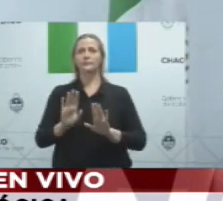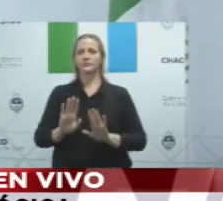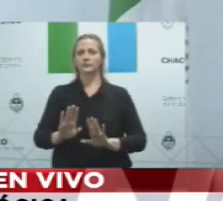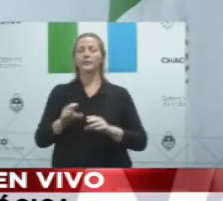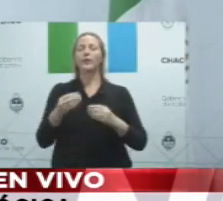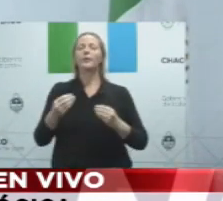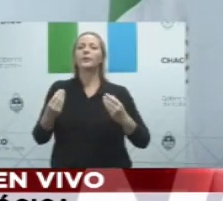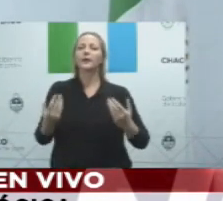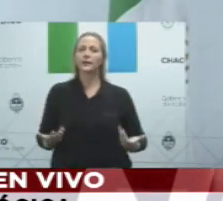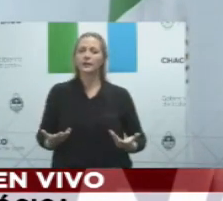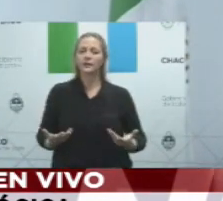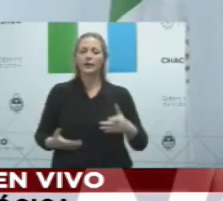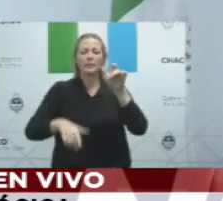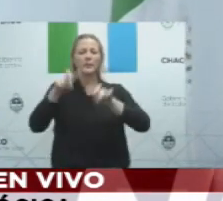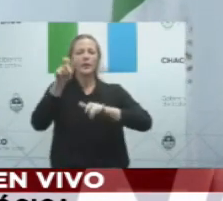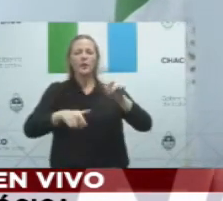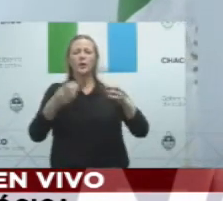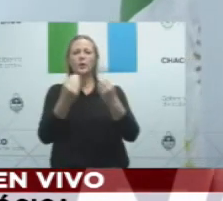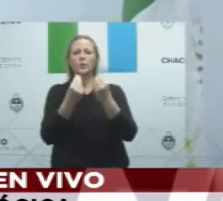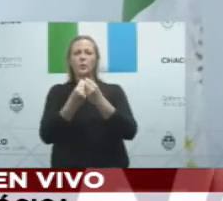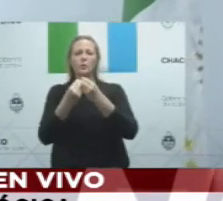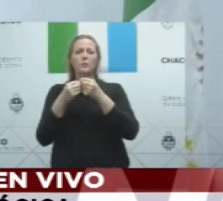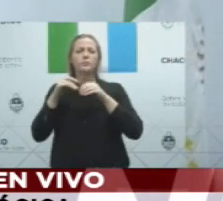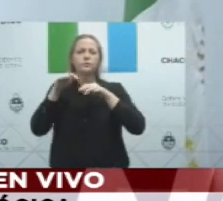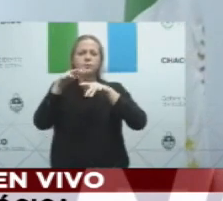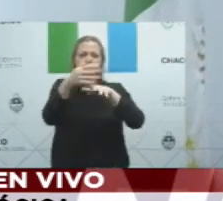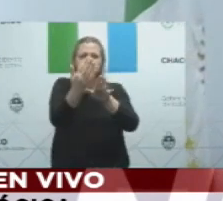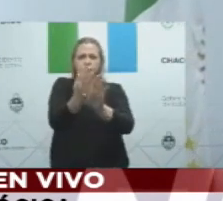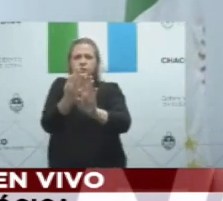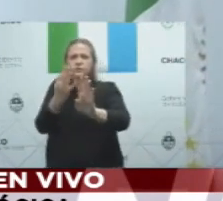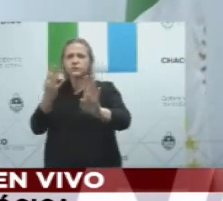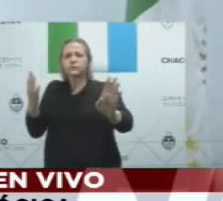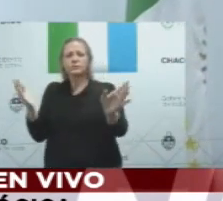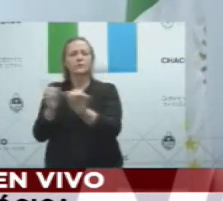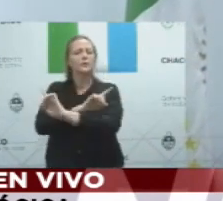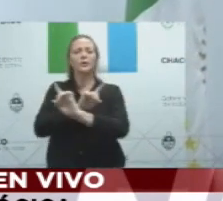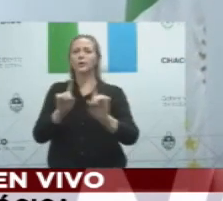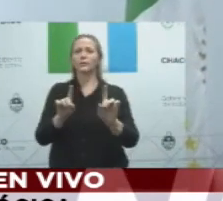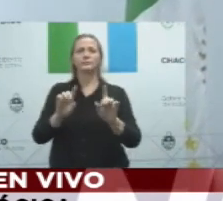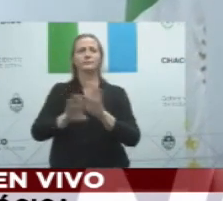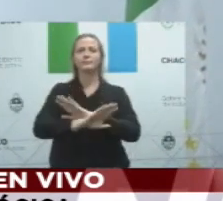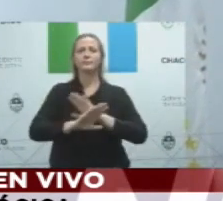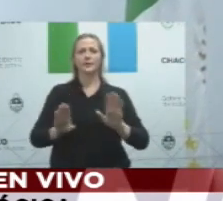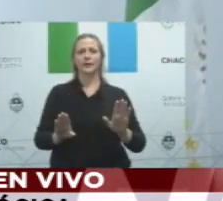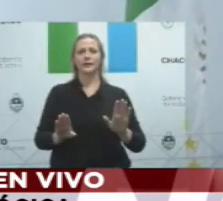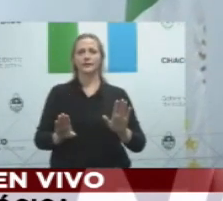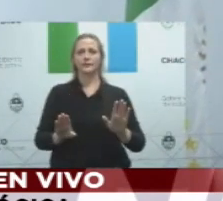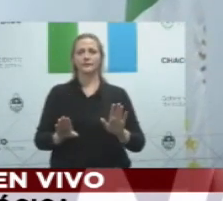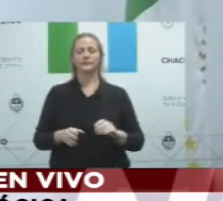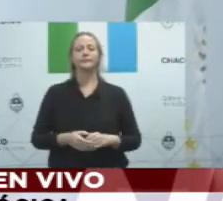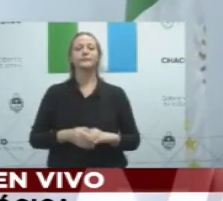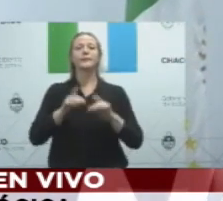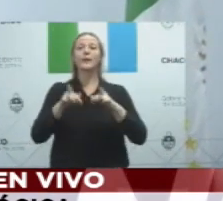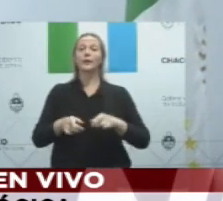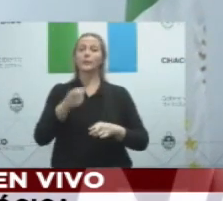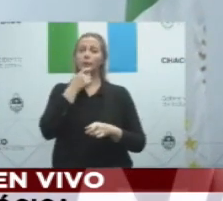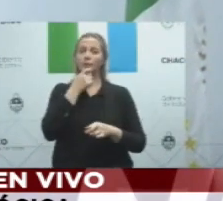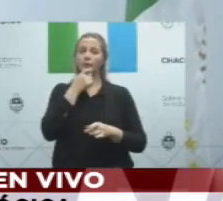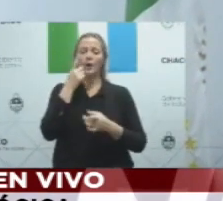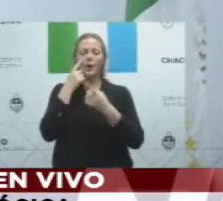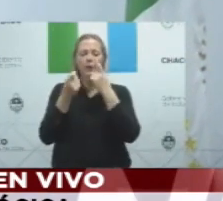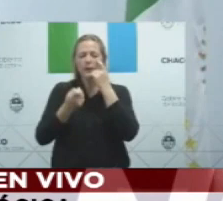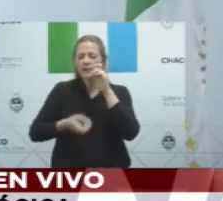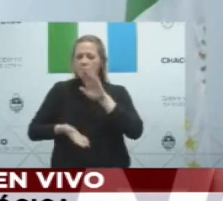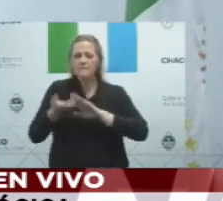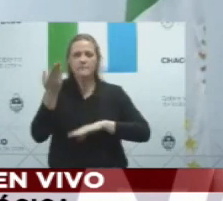extremar los alcances respecto al tema de control de personas y vehículos y por supuesto vamos a incrementar los mecanismos de administración